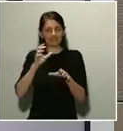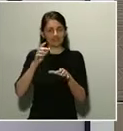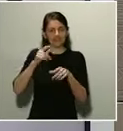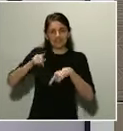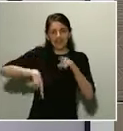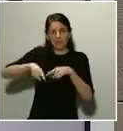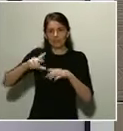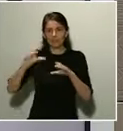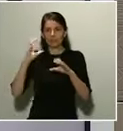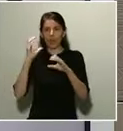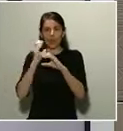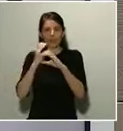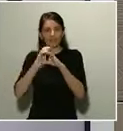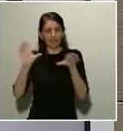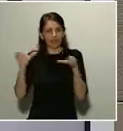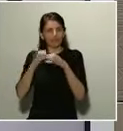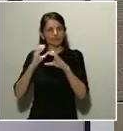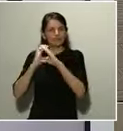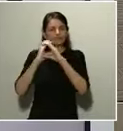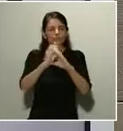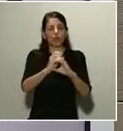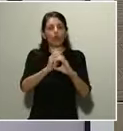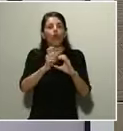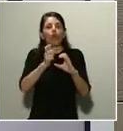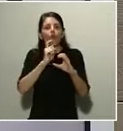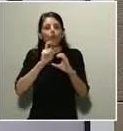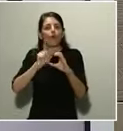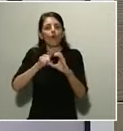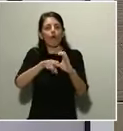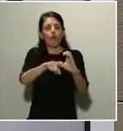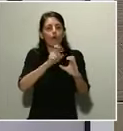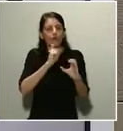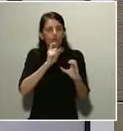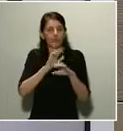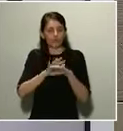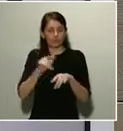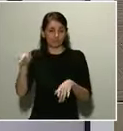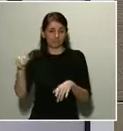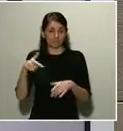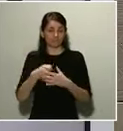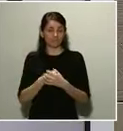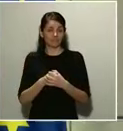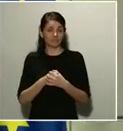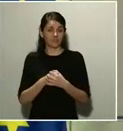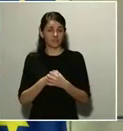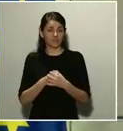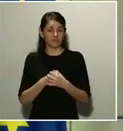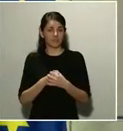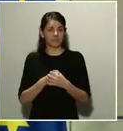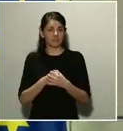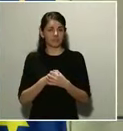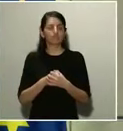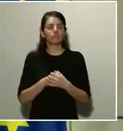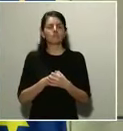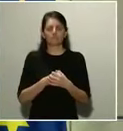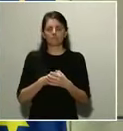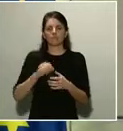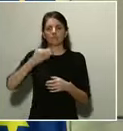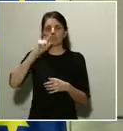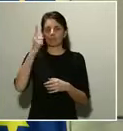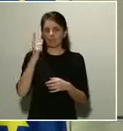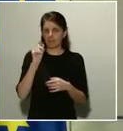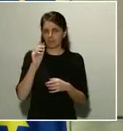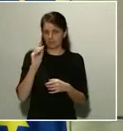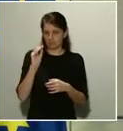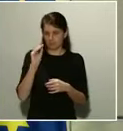caso, coincide con lo que formula Onda Regional de Murcia. Sí, en relación con la primera pregunta, no se han constatado incrementos